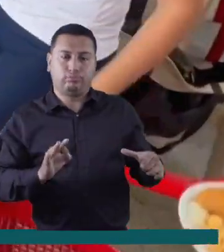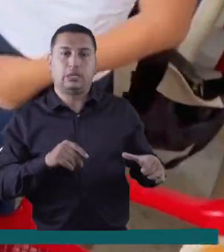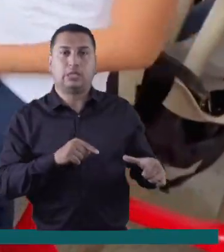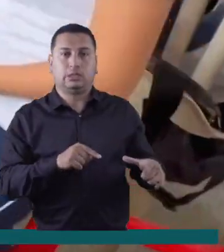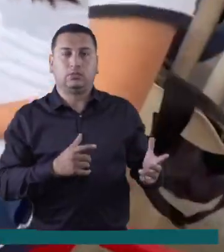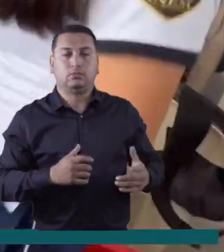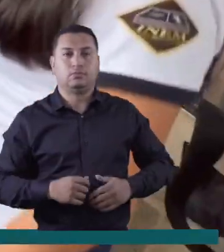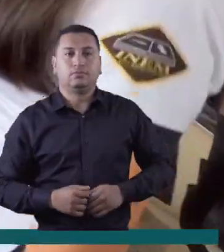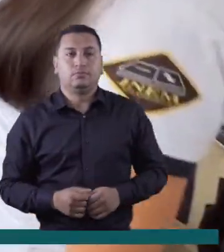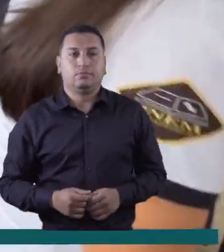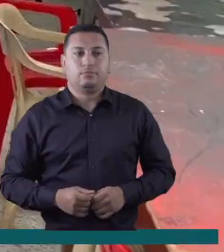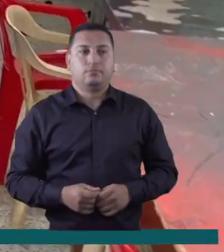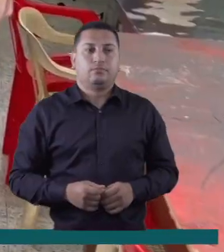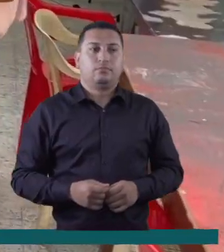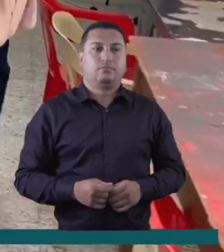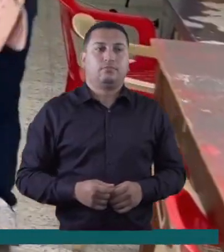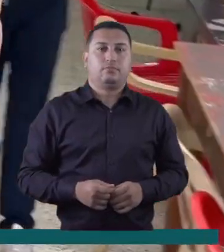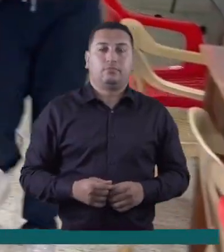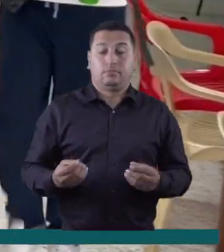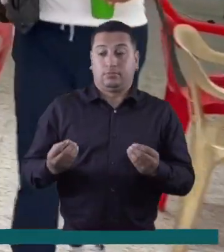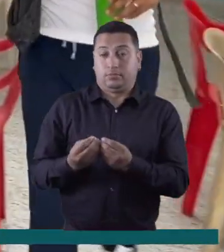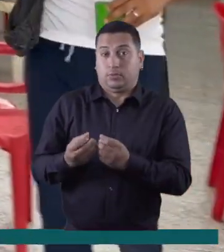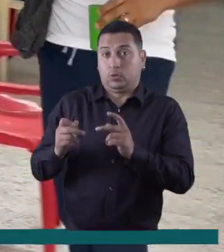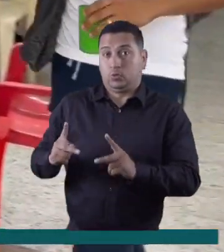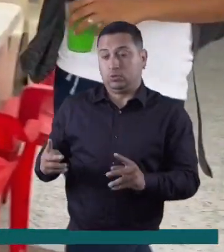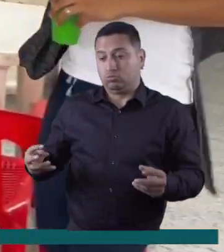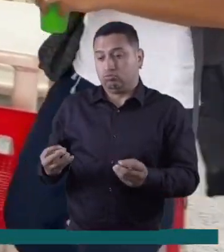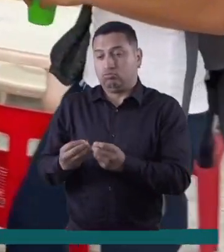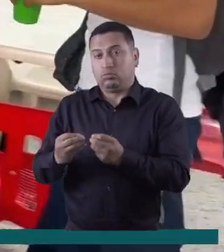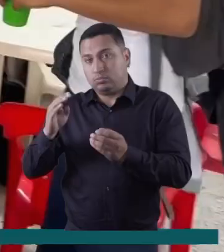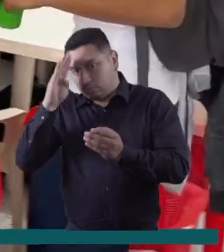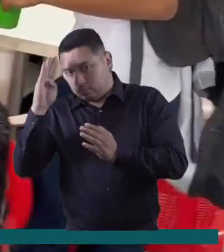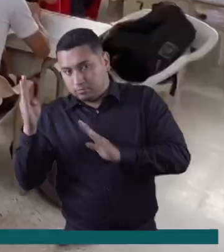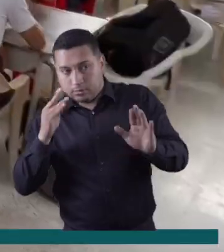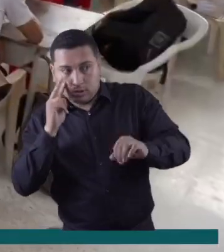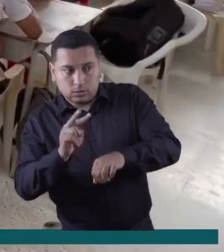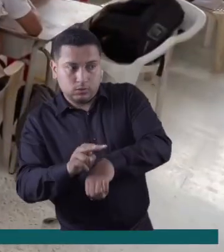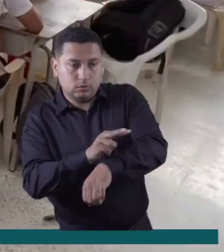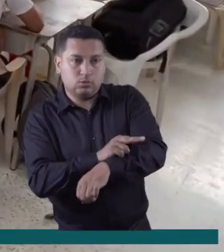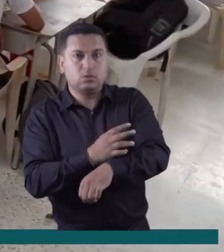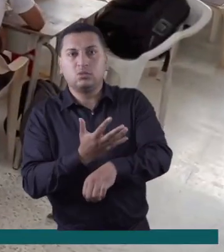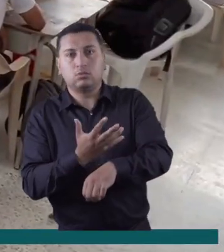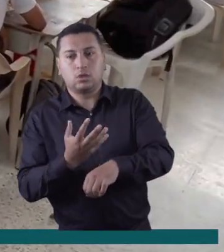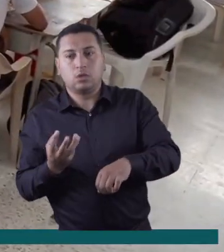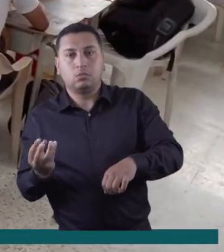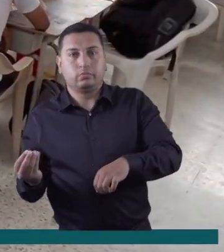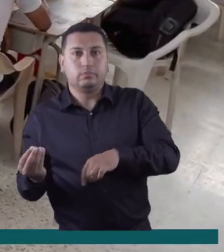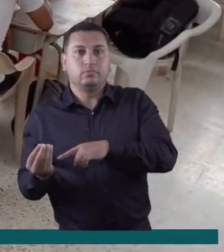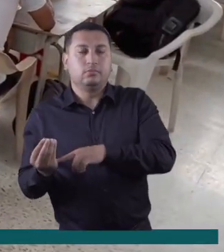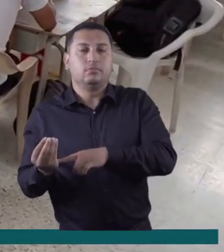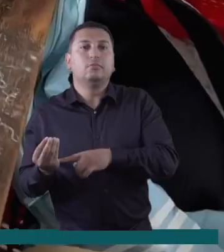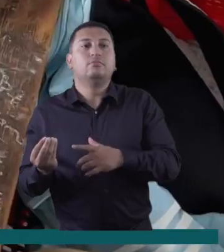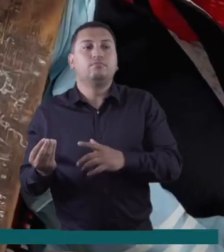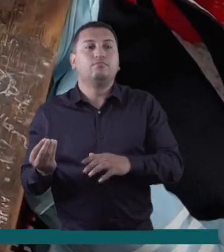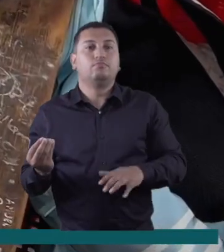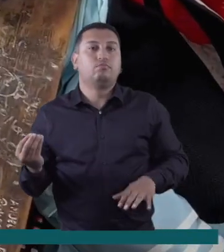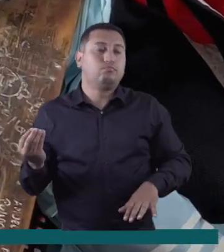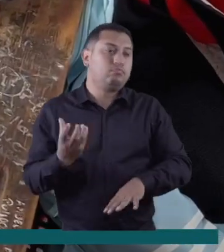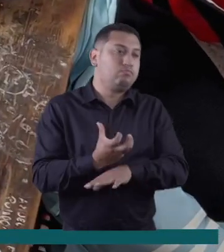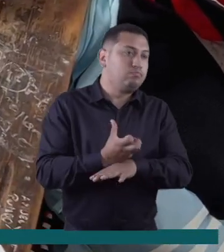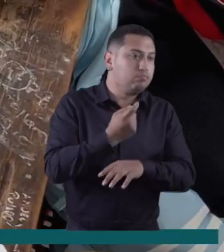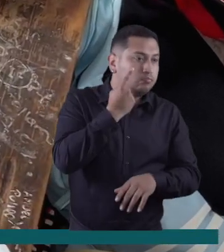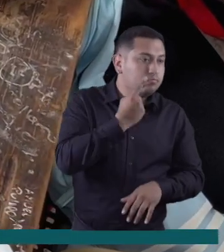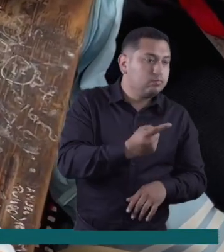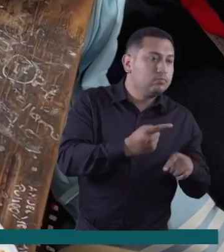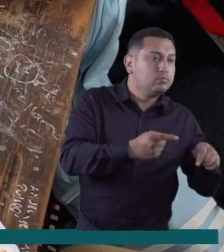esté en buenas condiciones. Simultáneamente los estudiantes que componen la veeduría del Plan de Alimentación Escolar en este colegio están